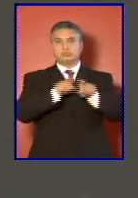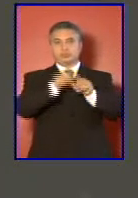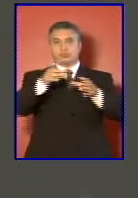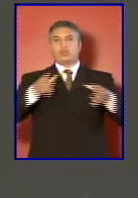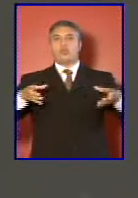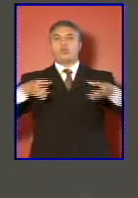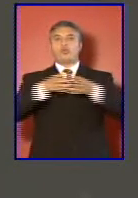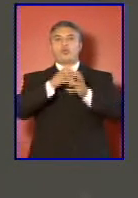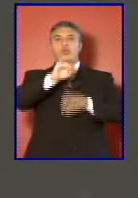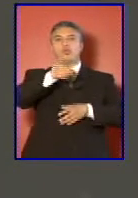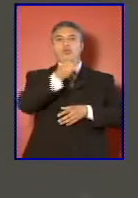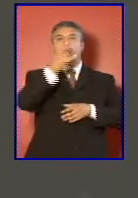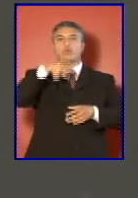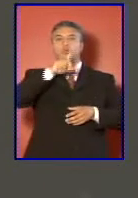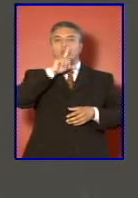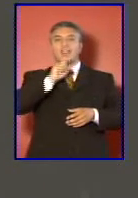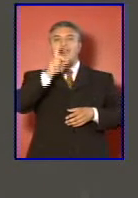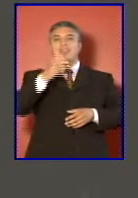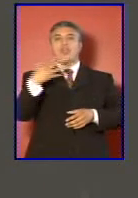Comandantes en Jefe.